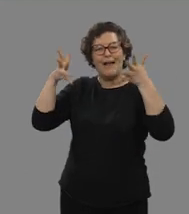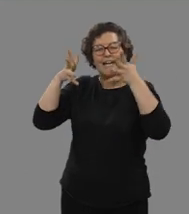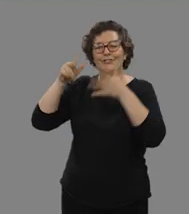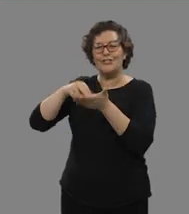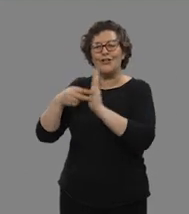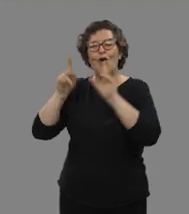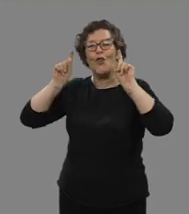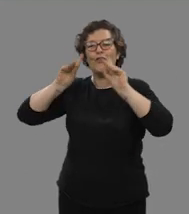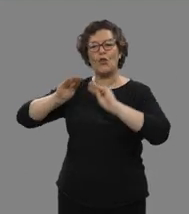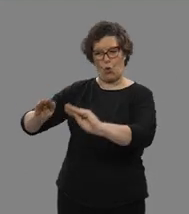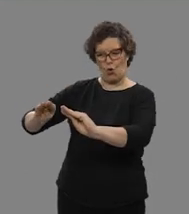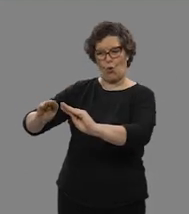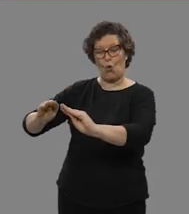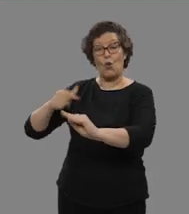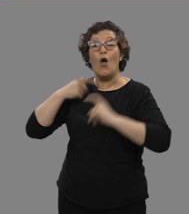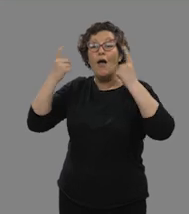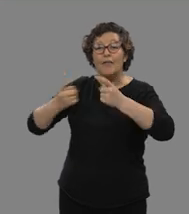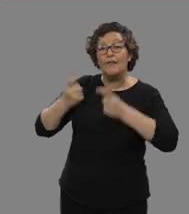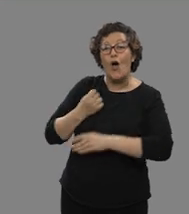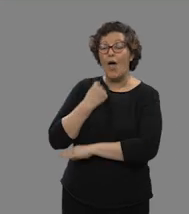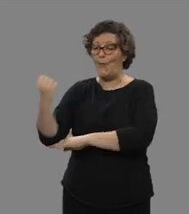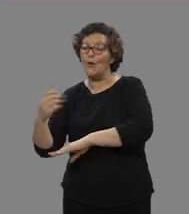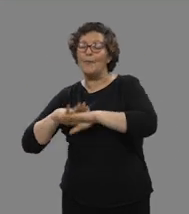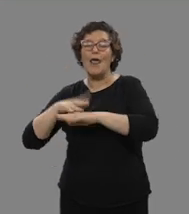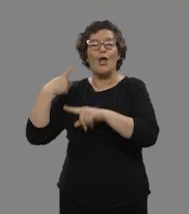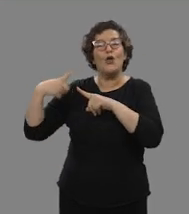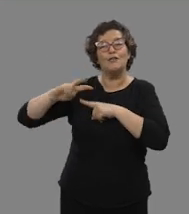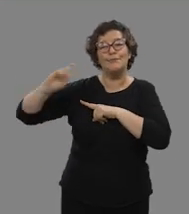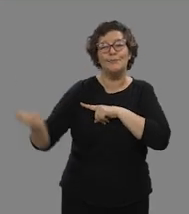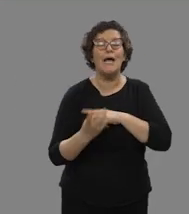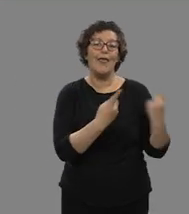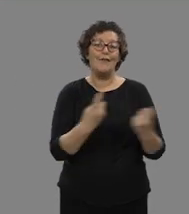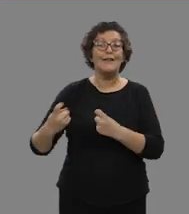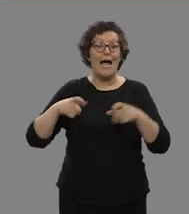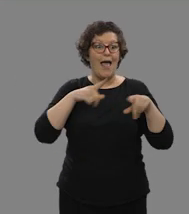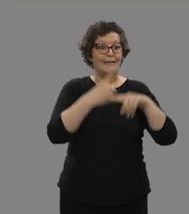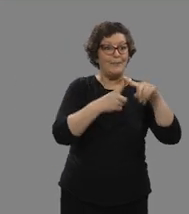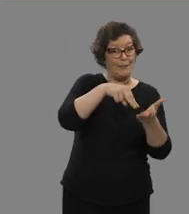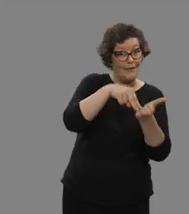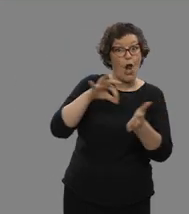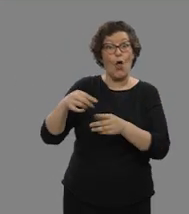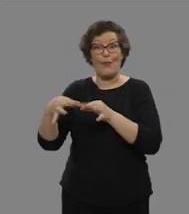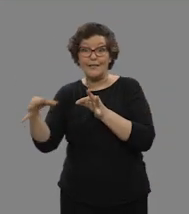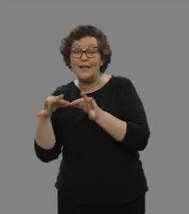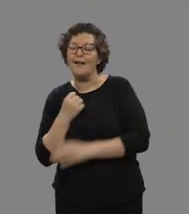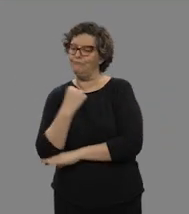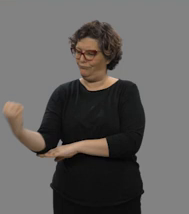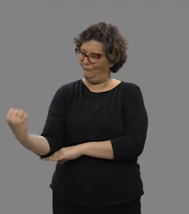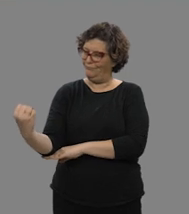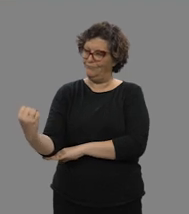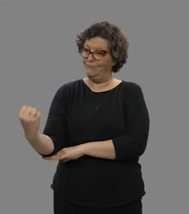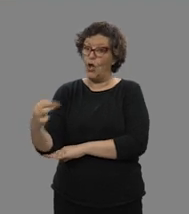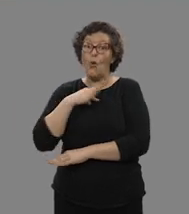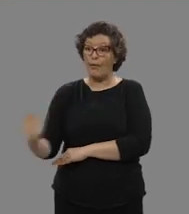asesora técnico docente y trataré de ayudarte en todo aquello que necesites durante el desarrollo de tus estudios en modalidad semipresencial o a distancia.